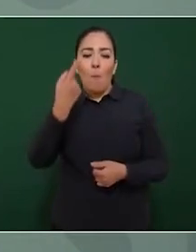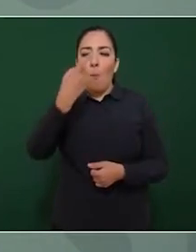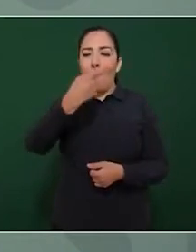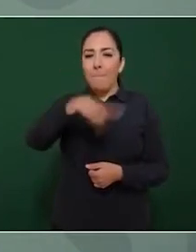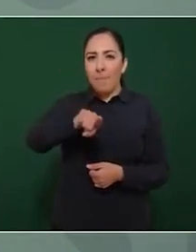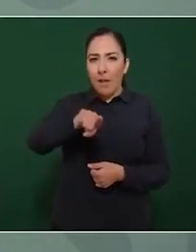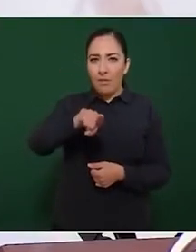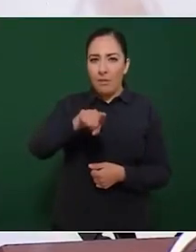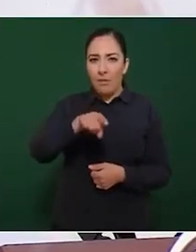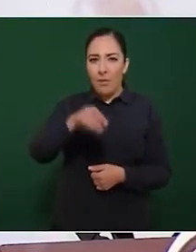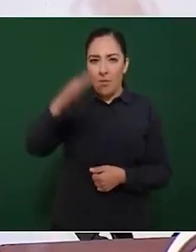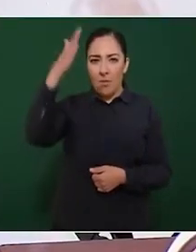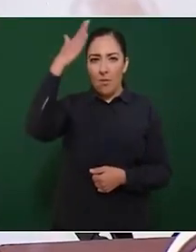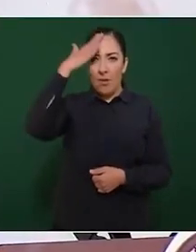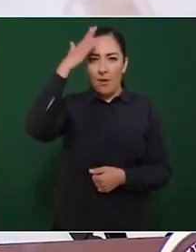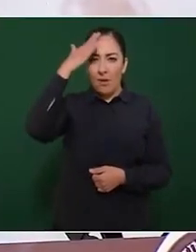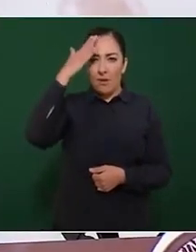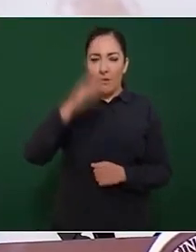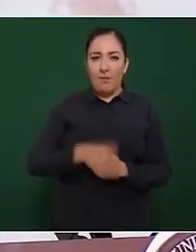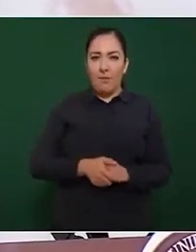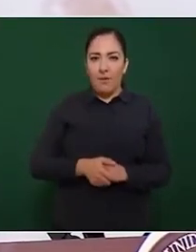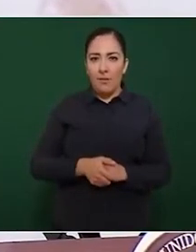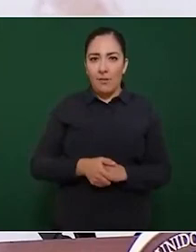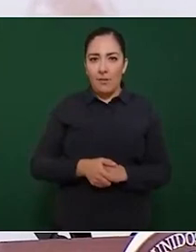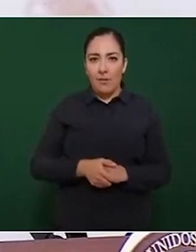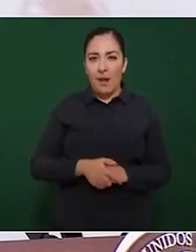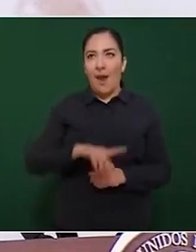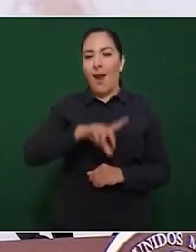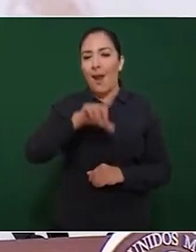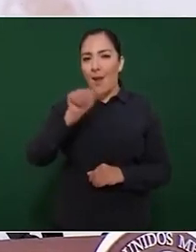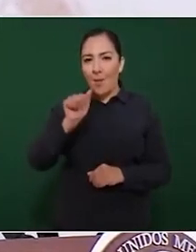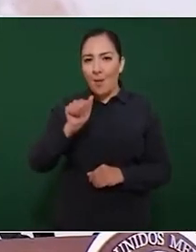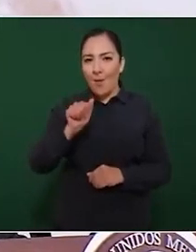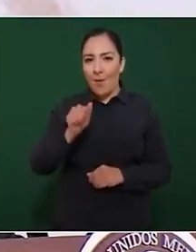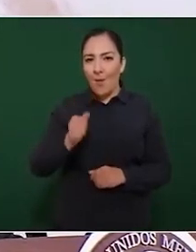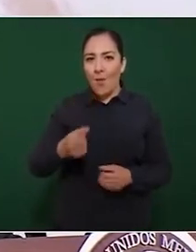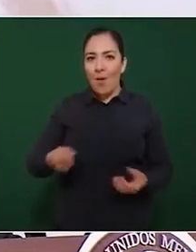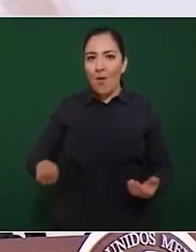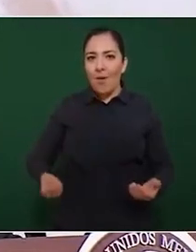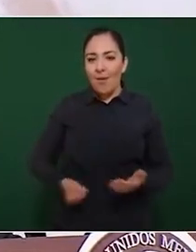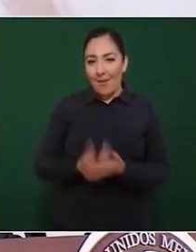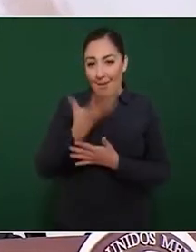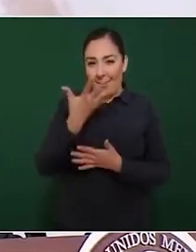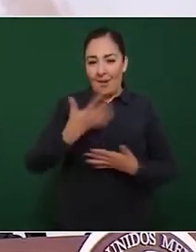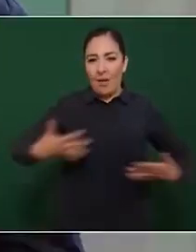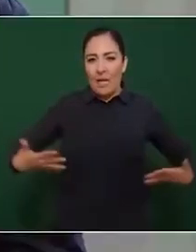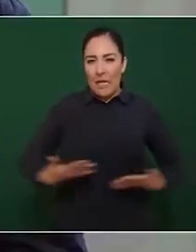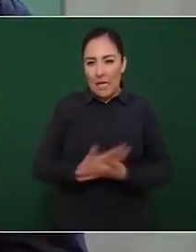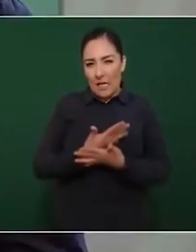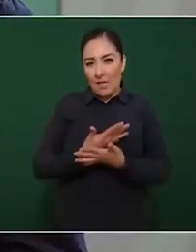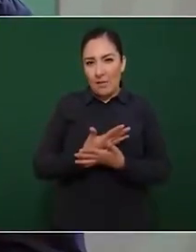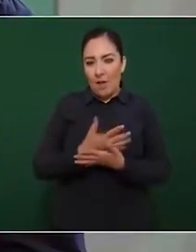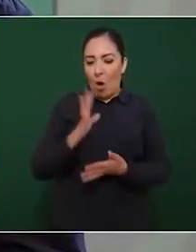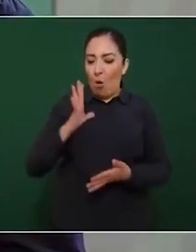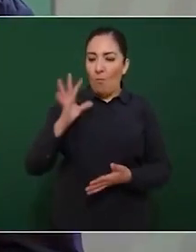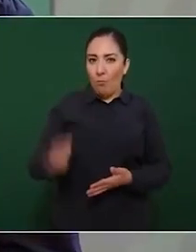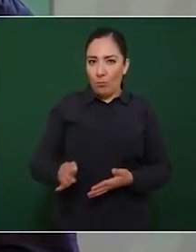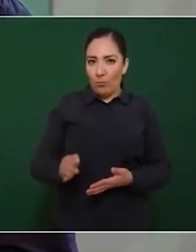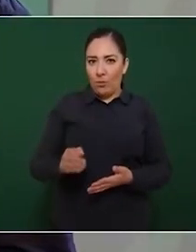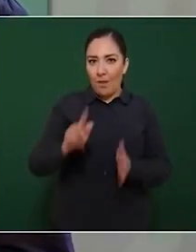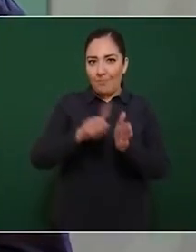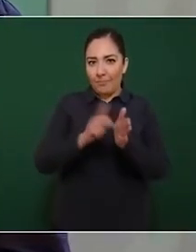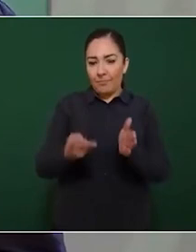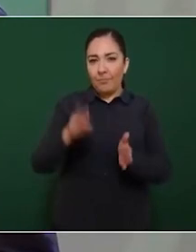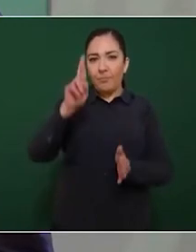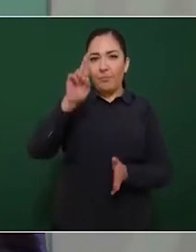y producto de eso surge el reforma cuando se